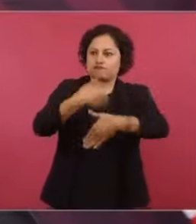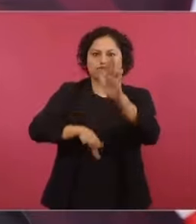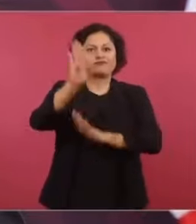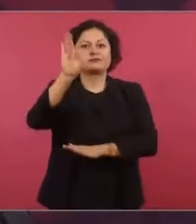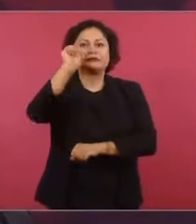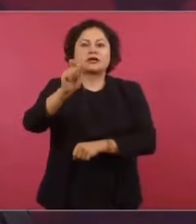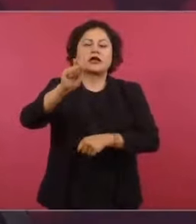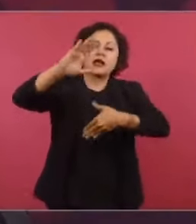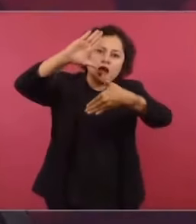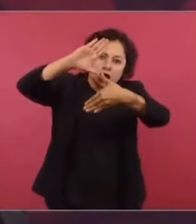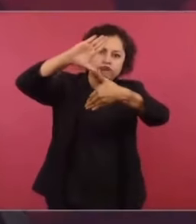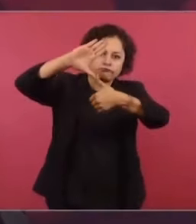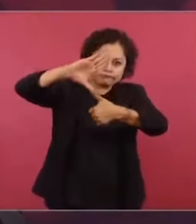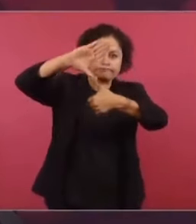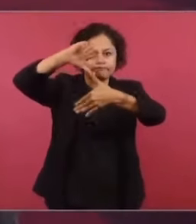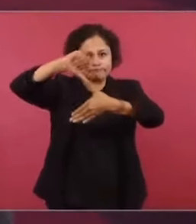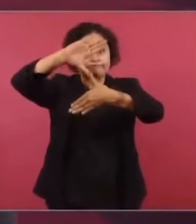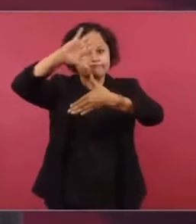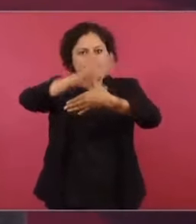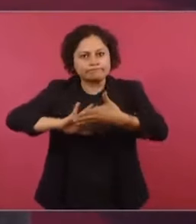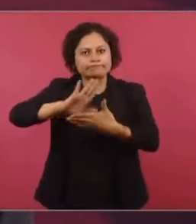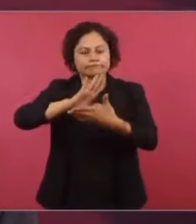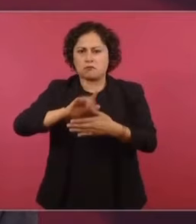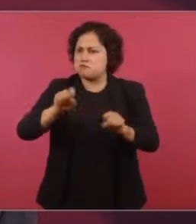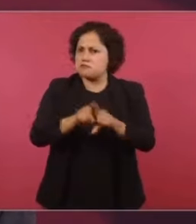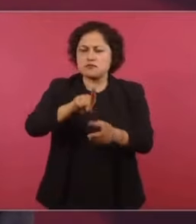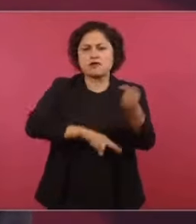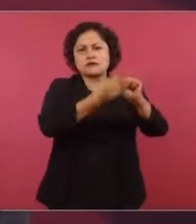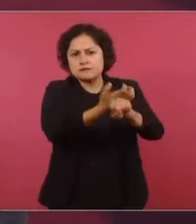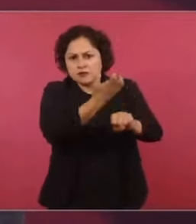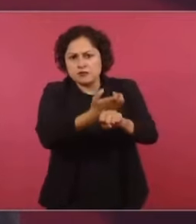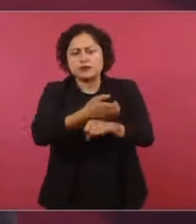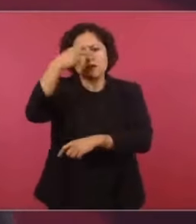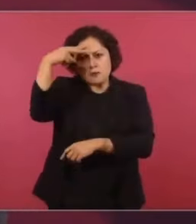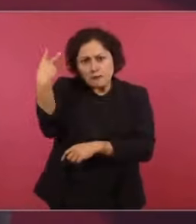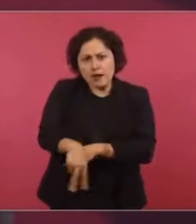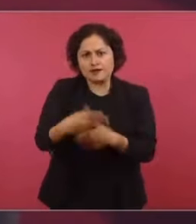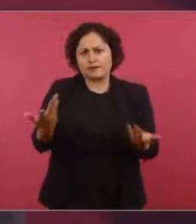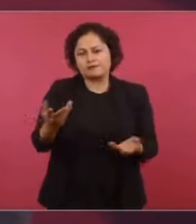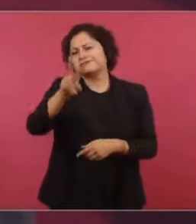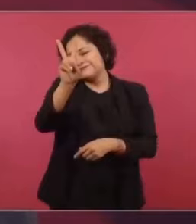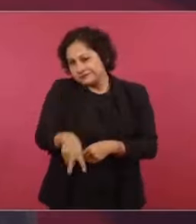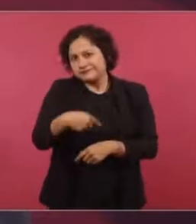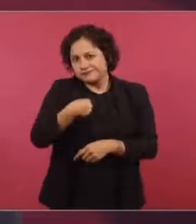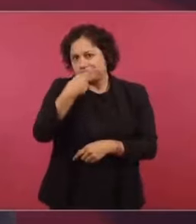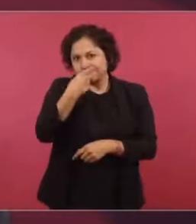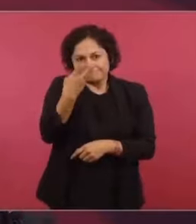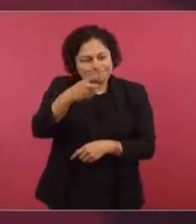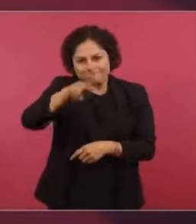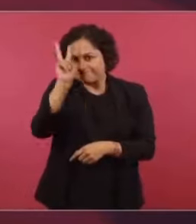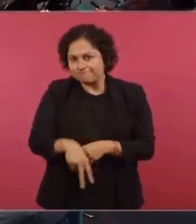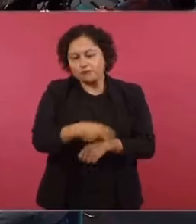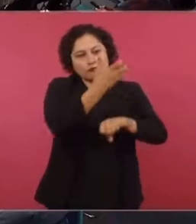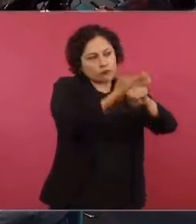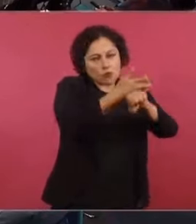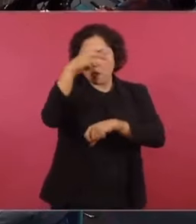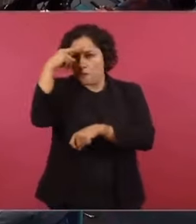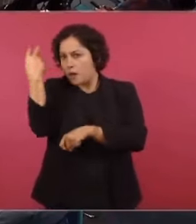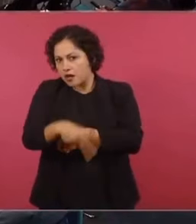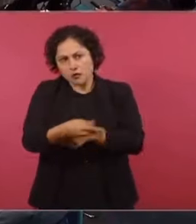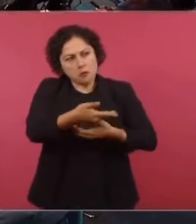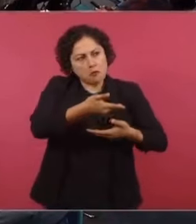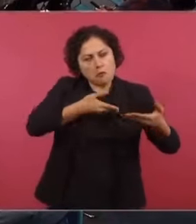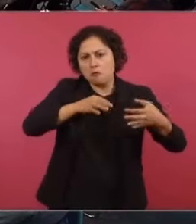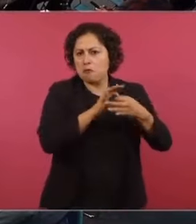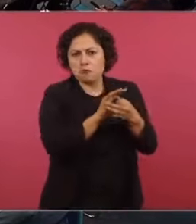América, el fortalecimiento de Estados Unidos y el fortalecimiento de México. Repito, nos necesitamos, nos complementamos. Solo que